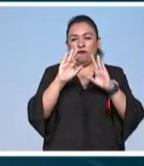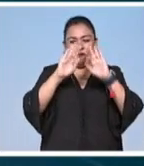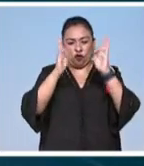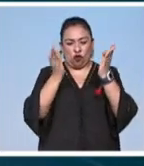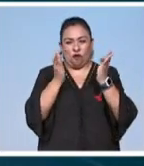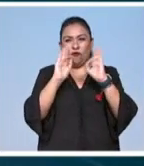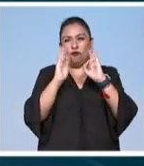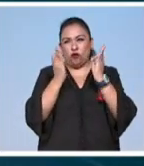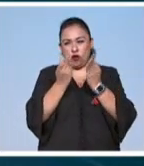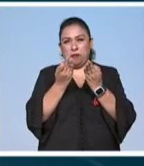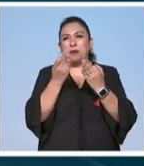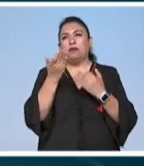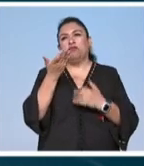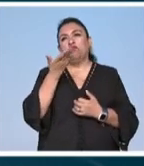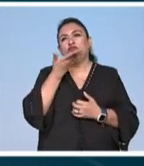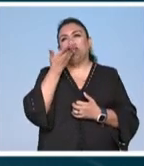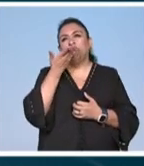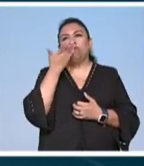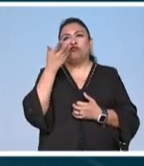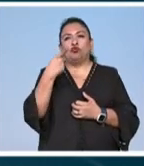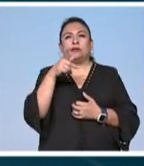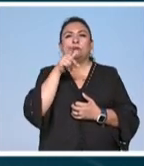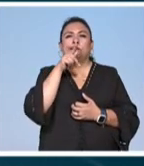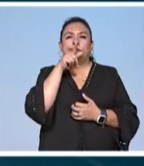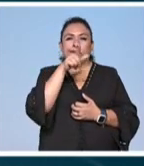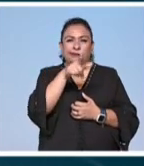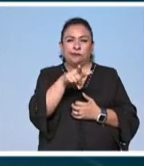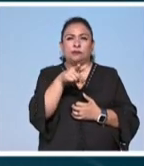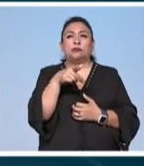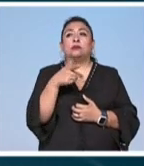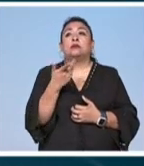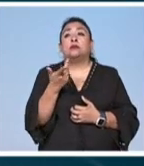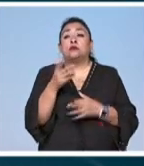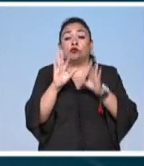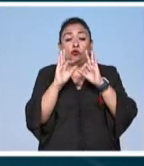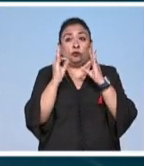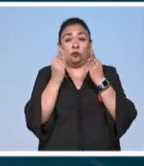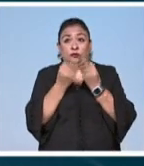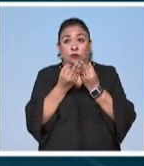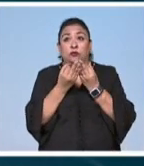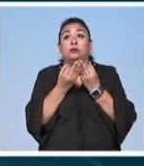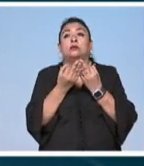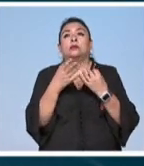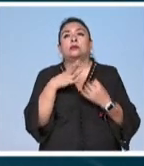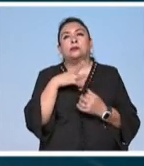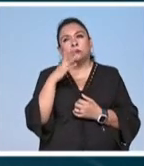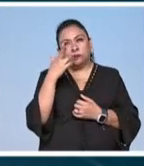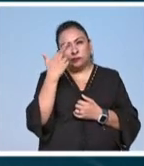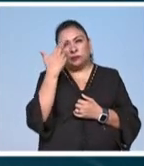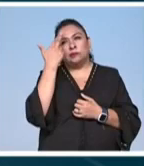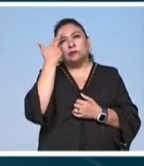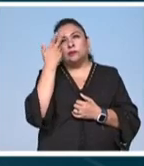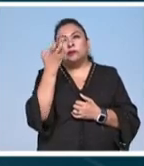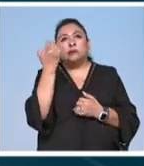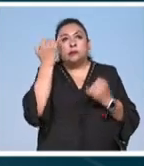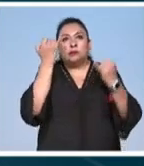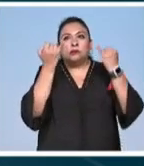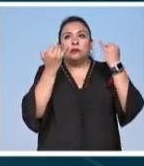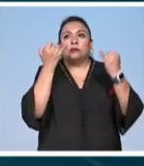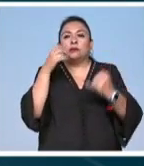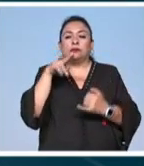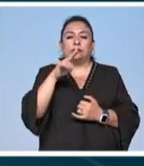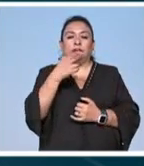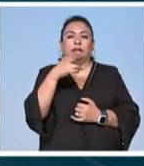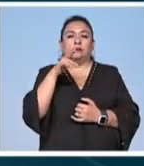tradicional de jalisco es una figura que nos recuerda estas figuras fantásticas